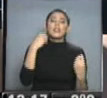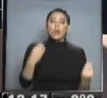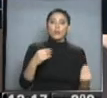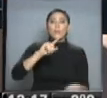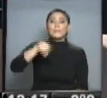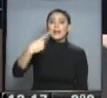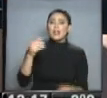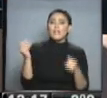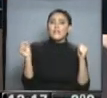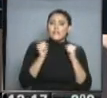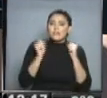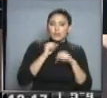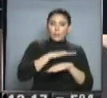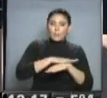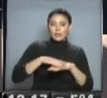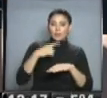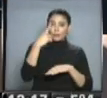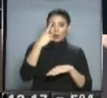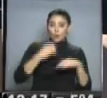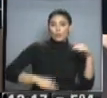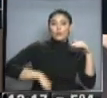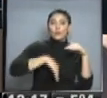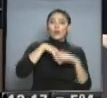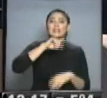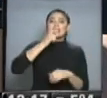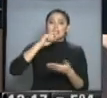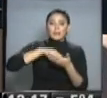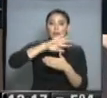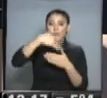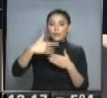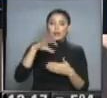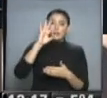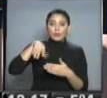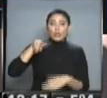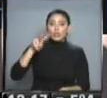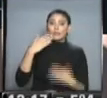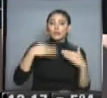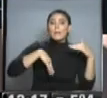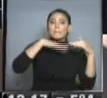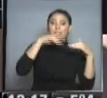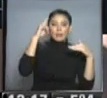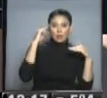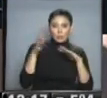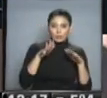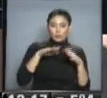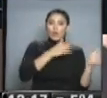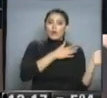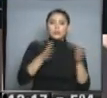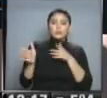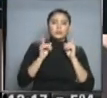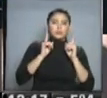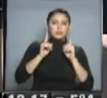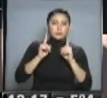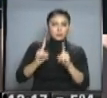sigue el frío intenso, un grado la mínima en área urbana, 2 bajo cero en áreas suburbanas y una temperatura máxima que rondará los 9 grados. El viento seguirá soplando